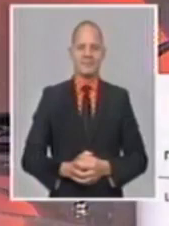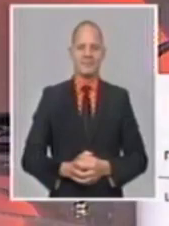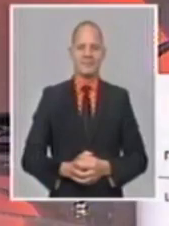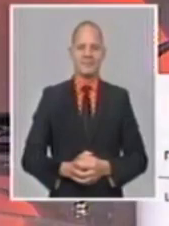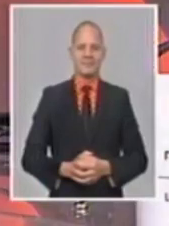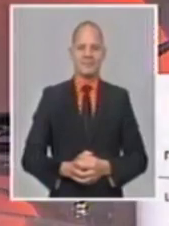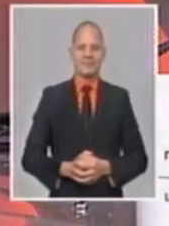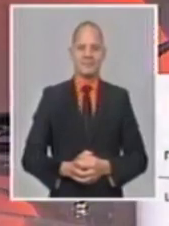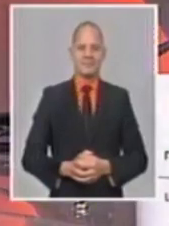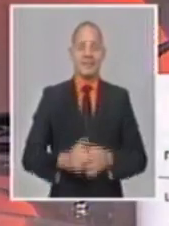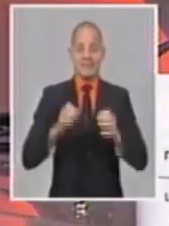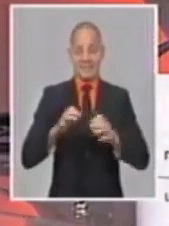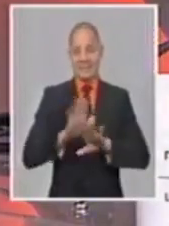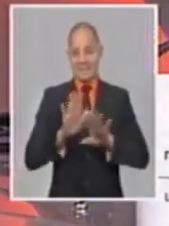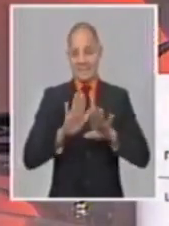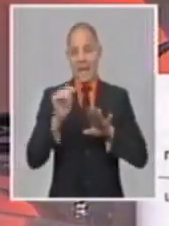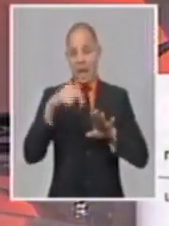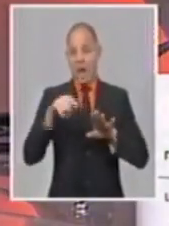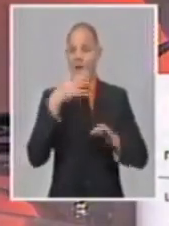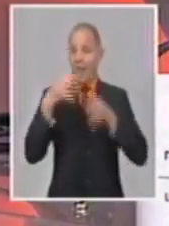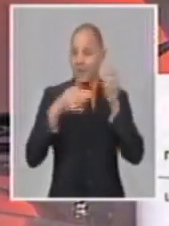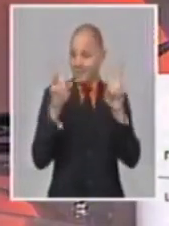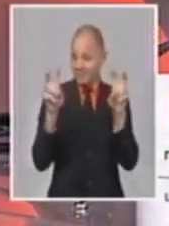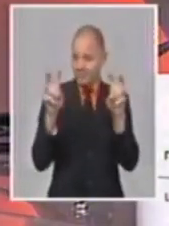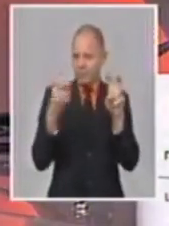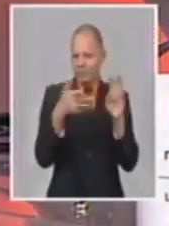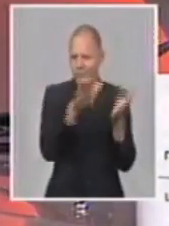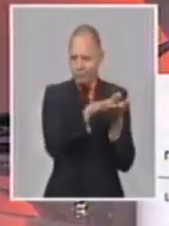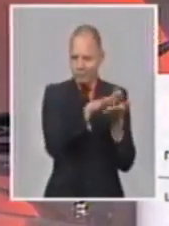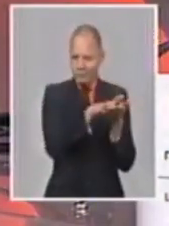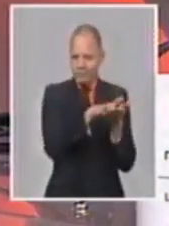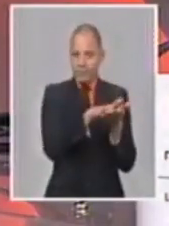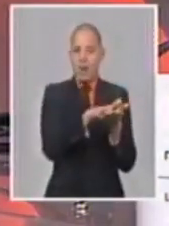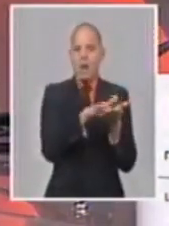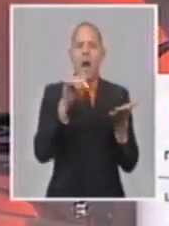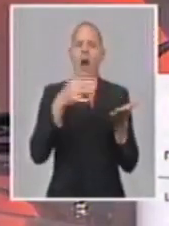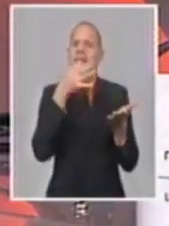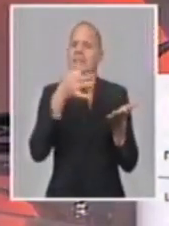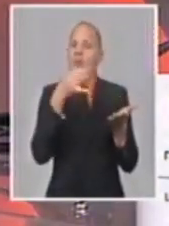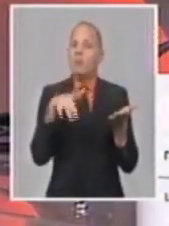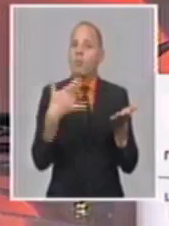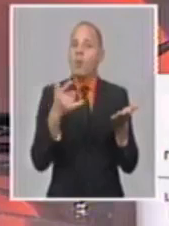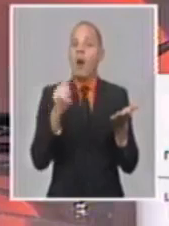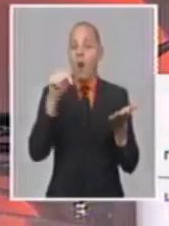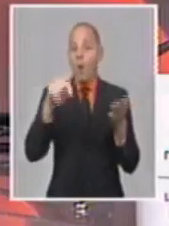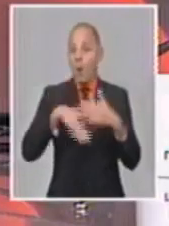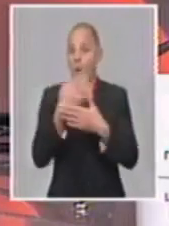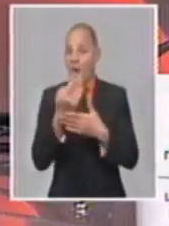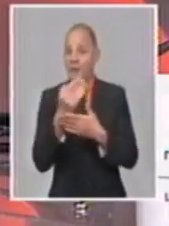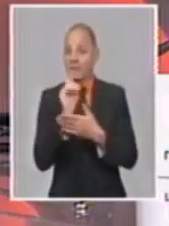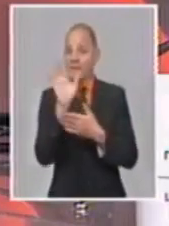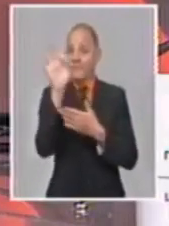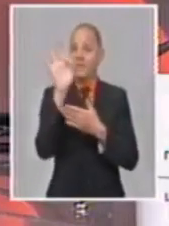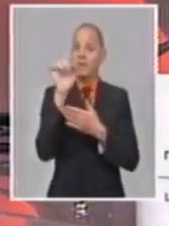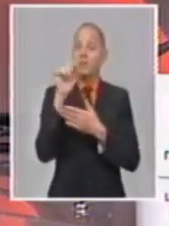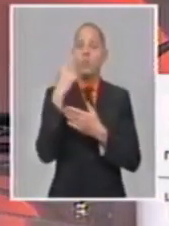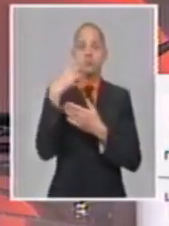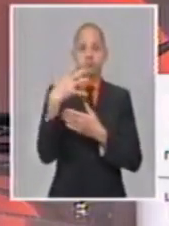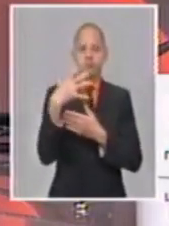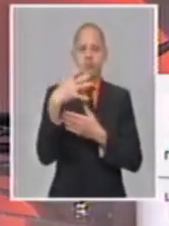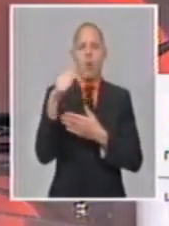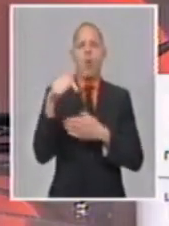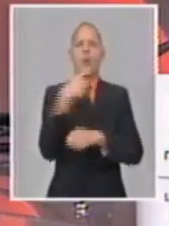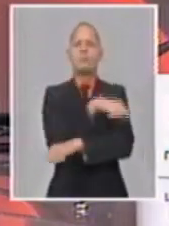Vamos, como es habitual, antes de entrar en el tema de nuestra Mesa Redonda, la sección La Noticia del Día. La Cámara de Representantes de Estados Unidos